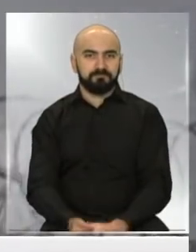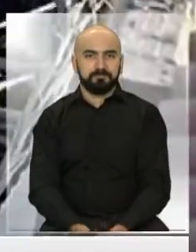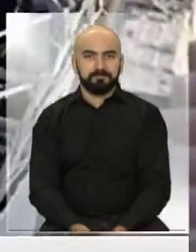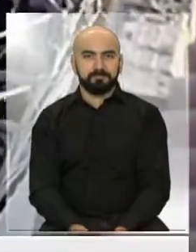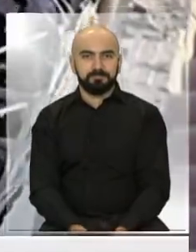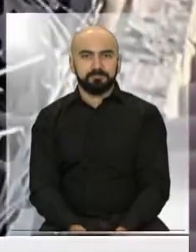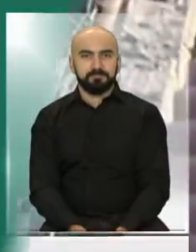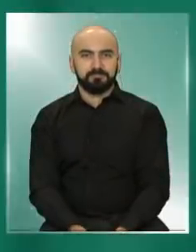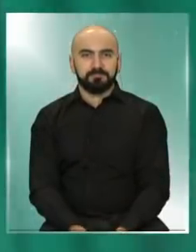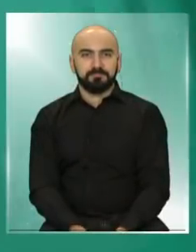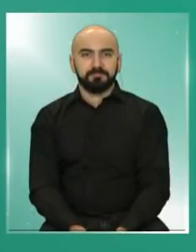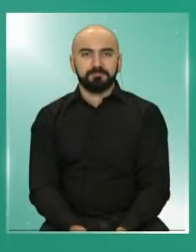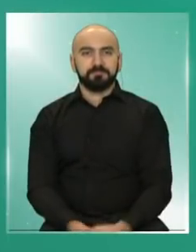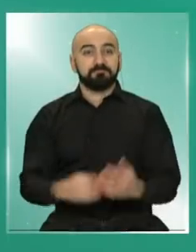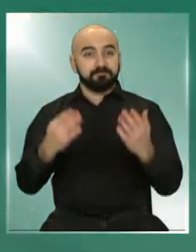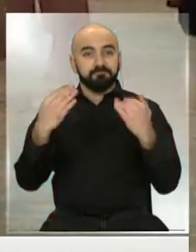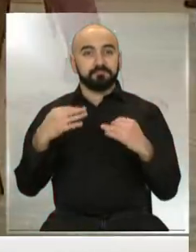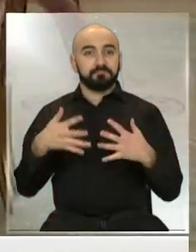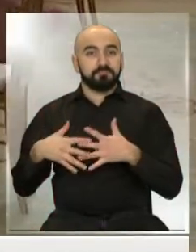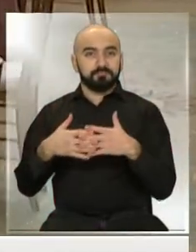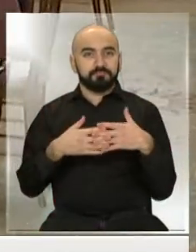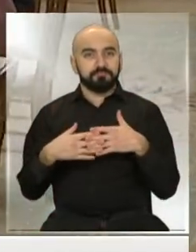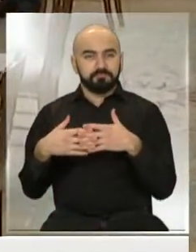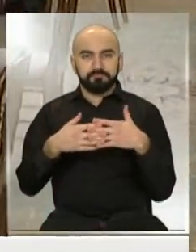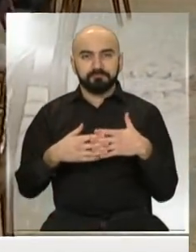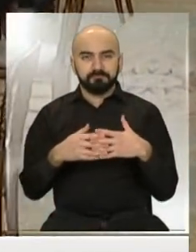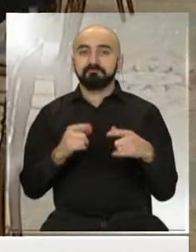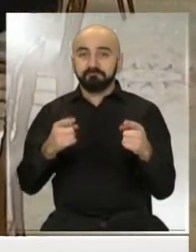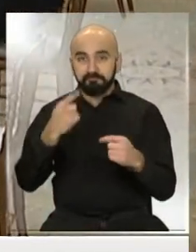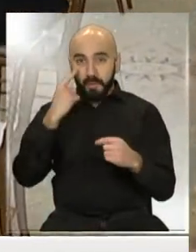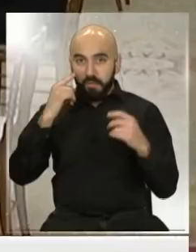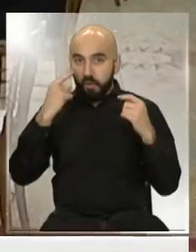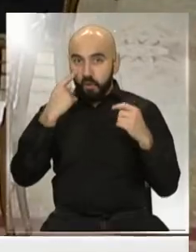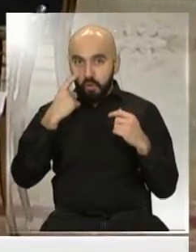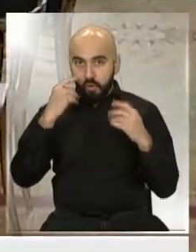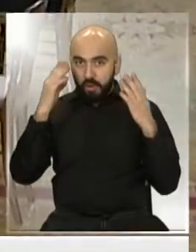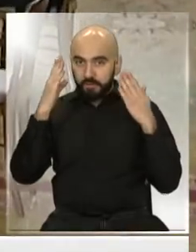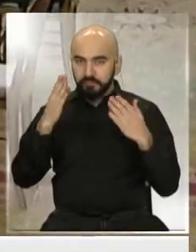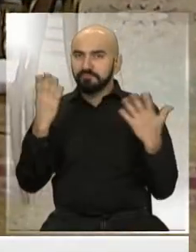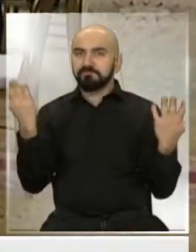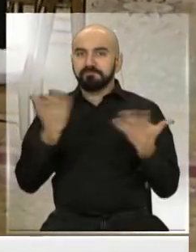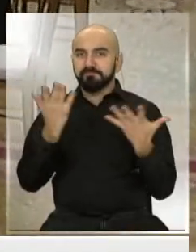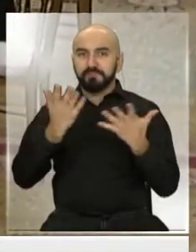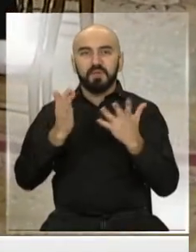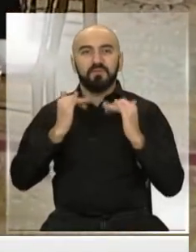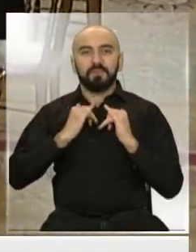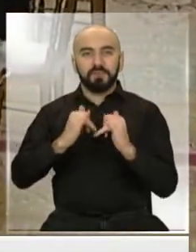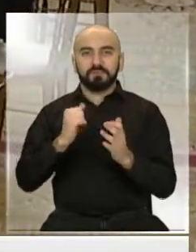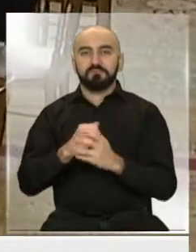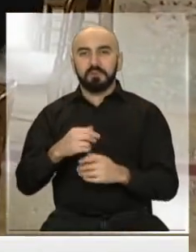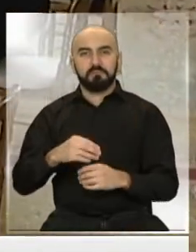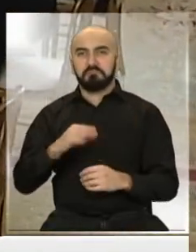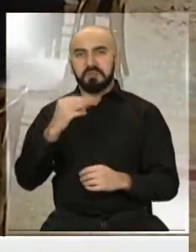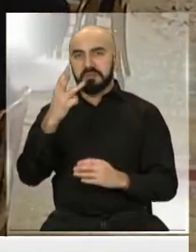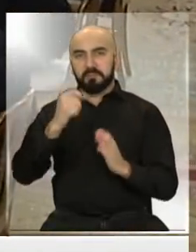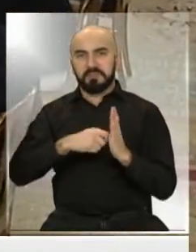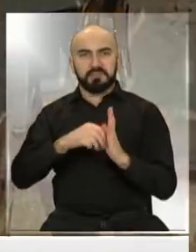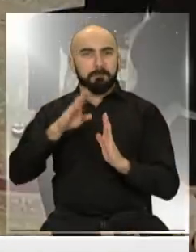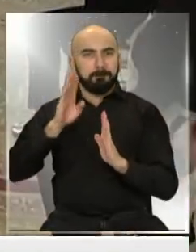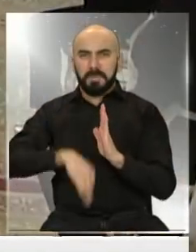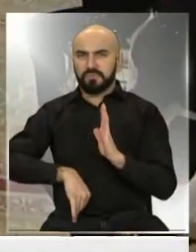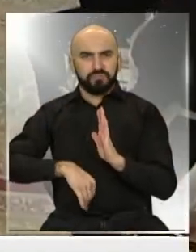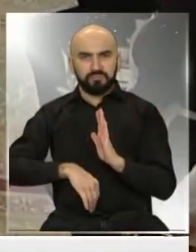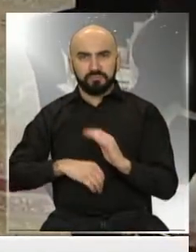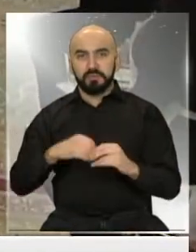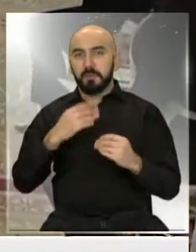¿Qué está pasando en los Estados Unidos? Ponga mucha atención a lo siguiente, el siguiente dato. En menos de tres meses